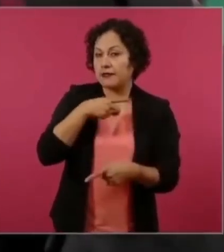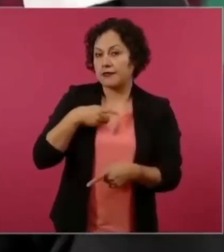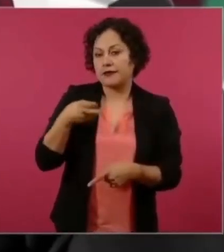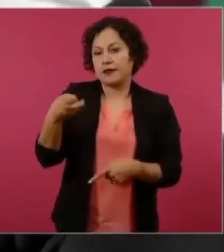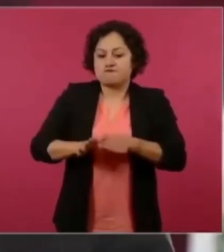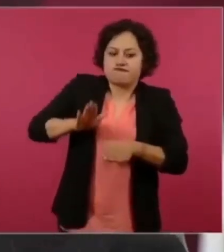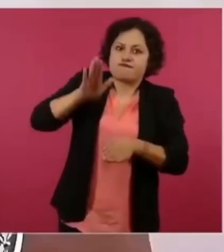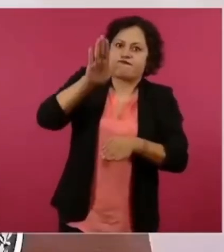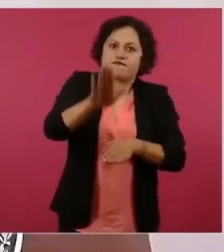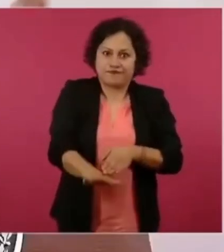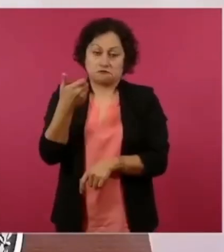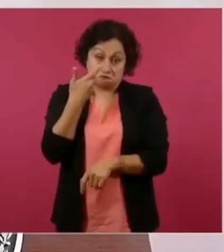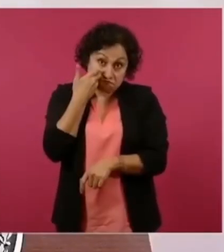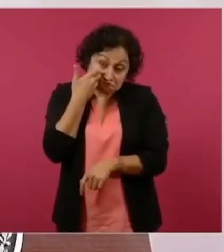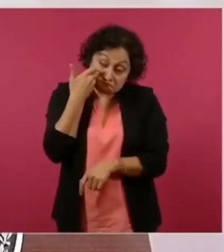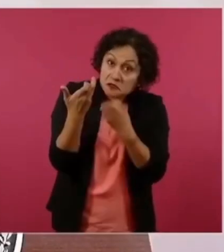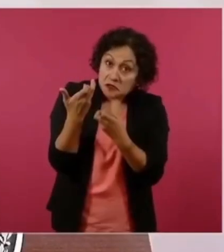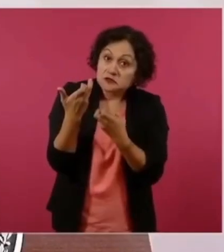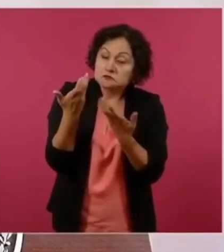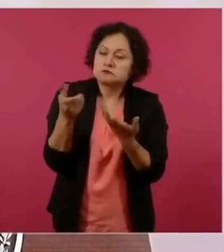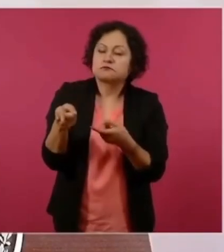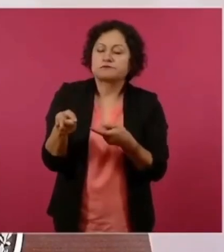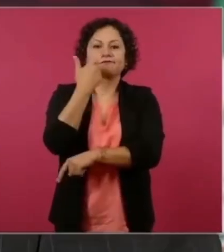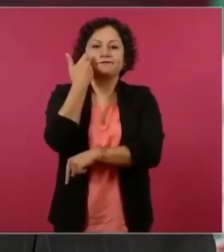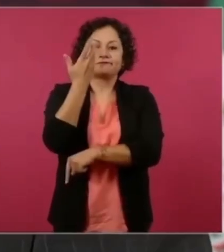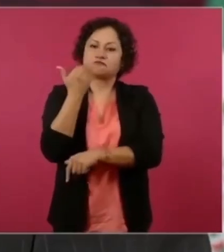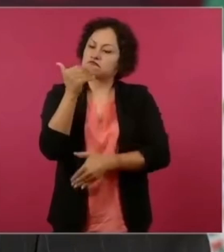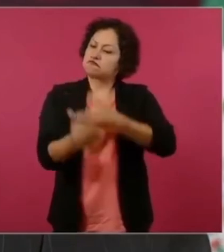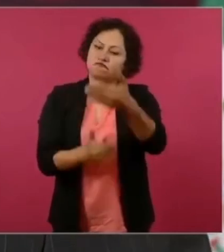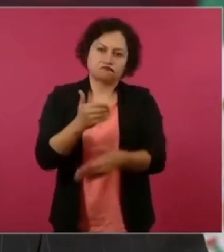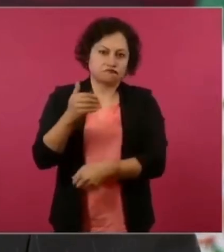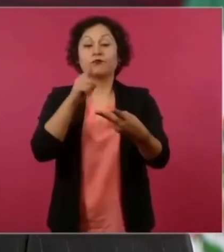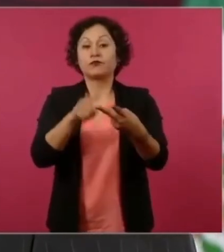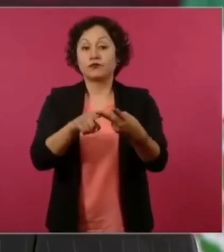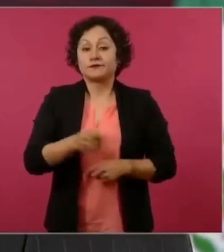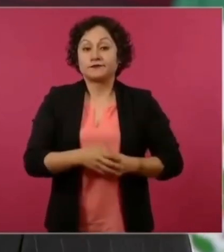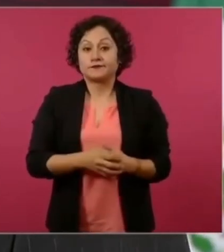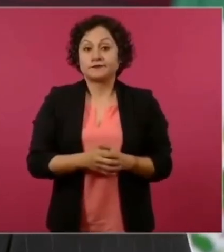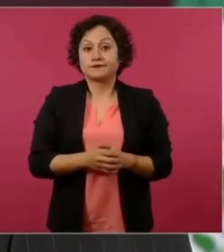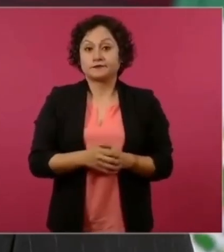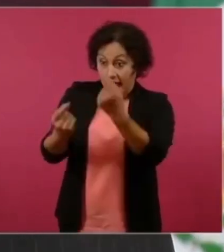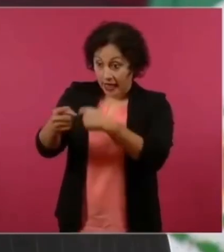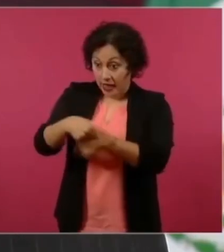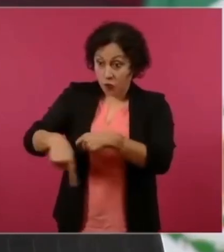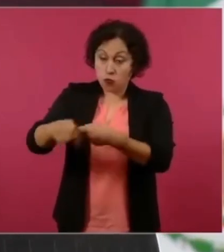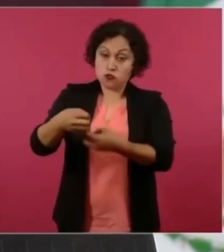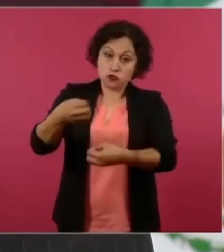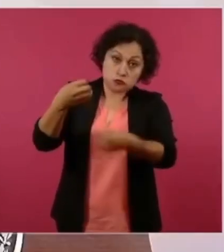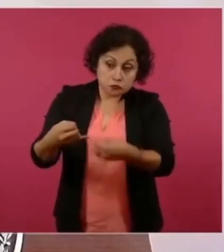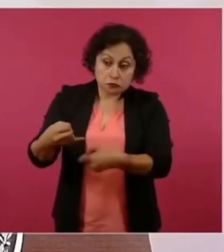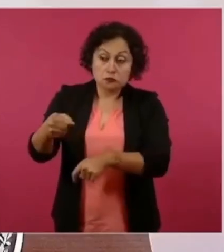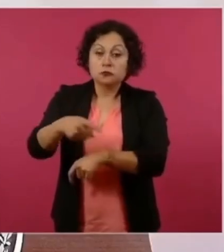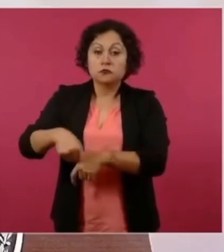gran avance, porque si hay voluntad de cambio, se avanza mucho. Segundo, ya algunos están aceptando de que se